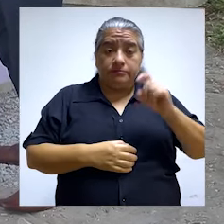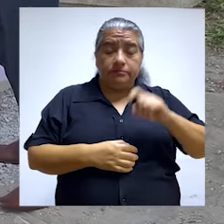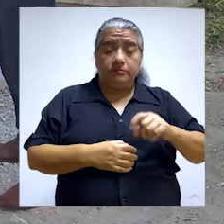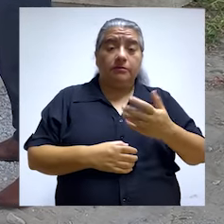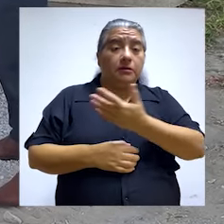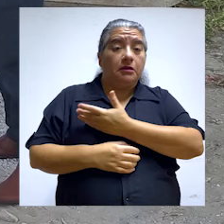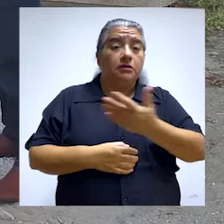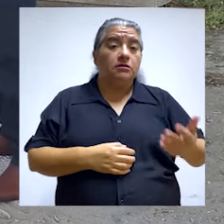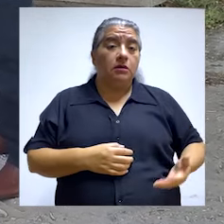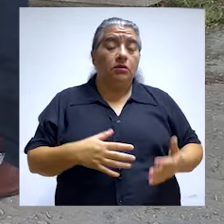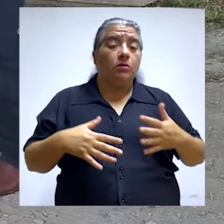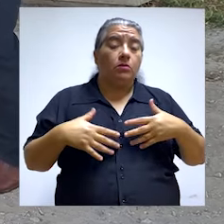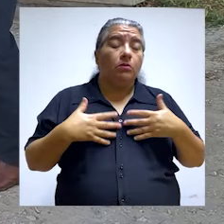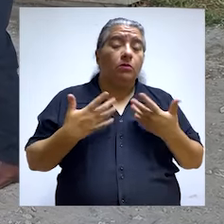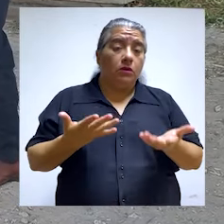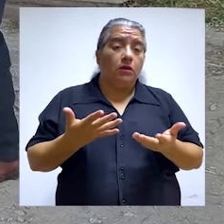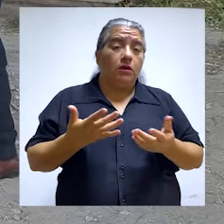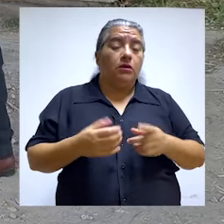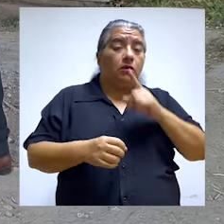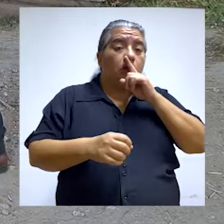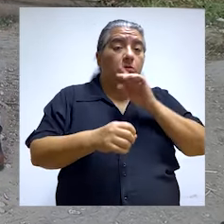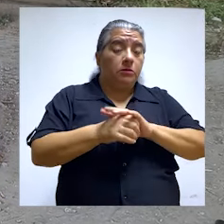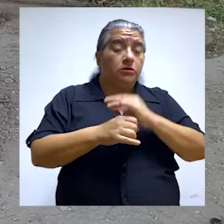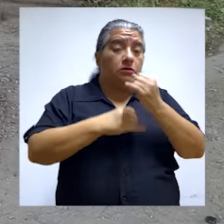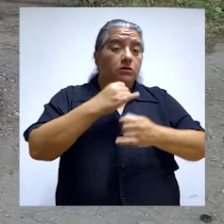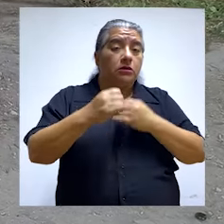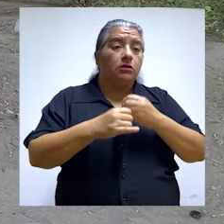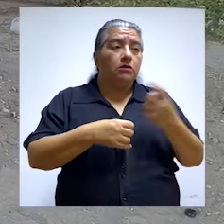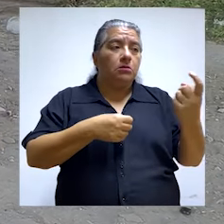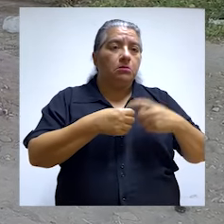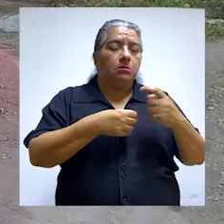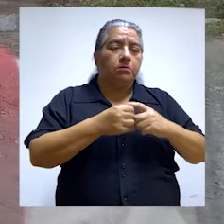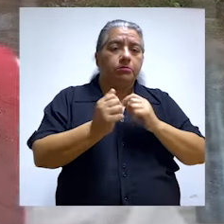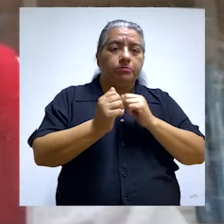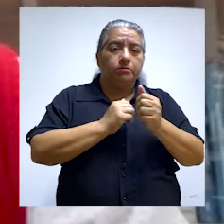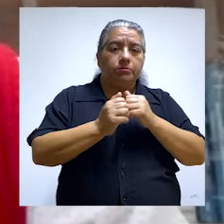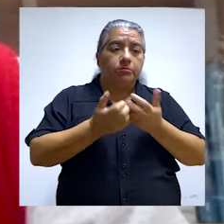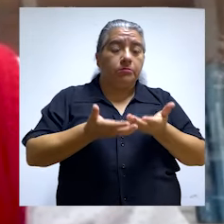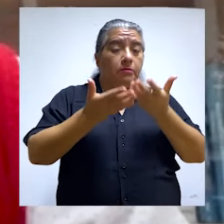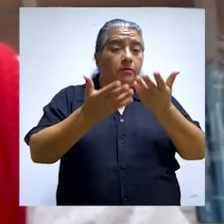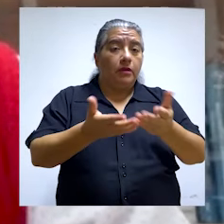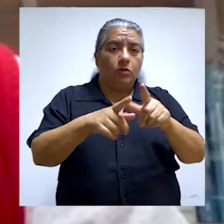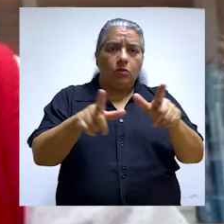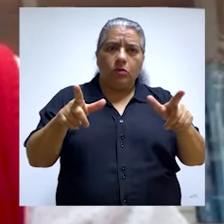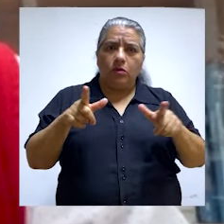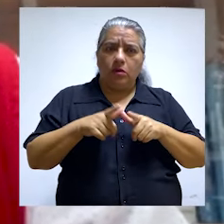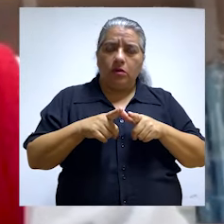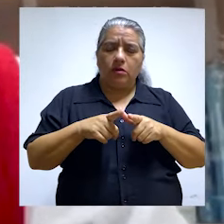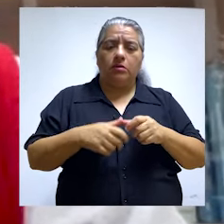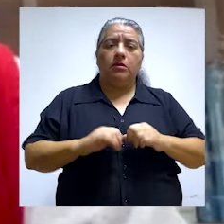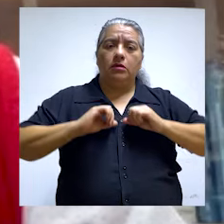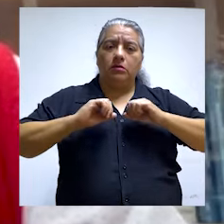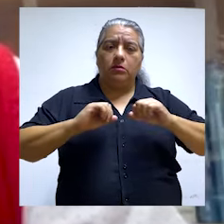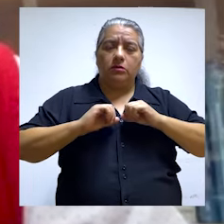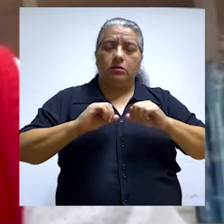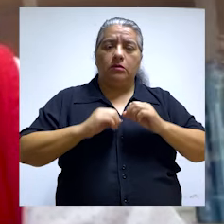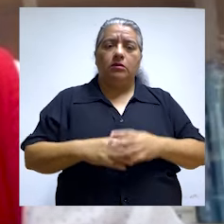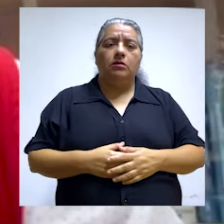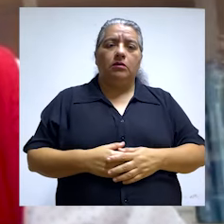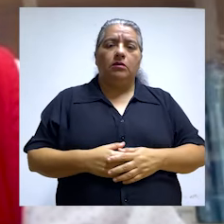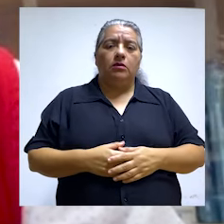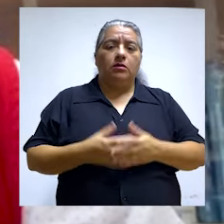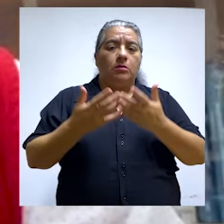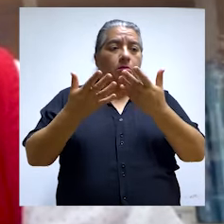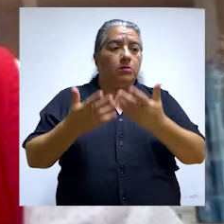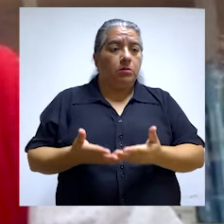necesarios para que el Estado peruana pueda cumplir con este compromiso internacional, que es desarrollar y garantizar este evento deportivo de los